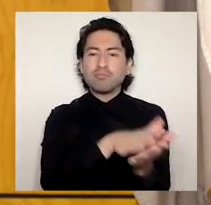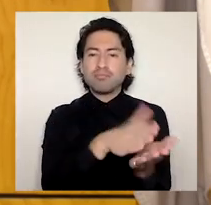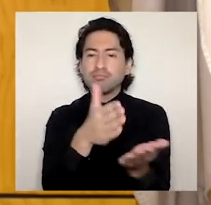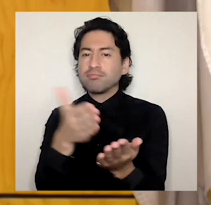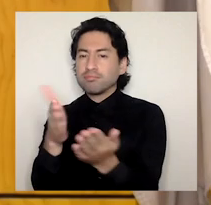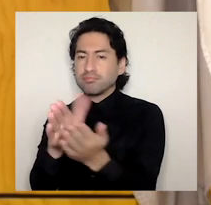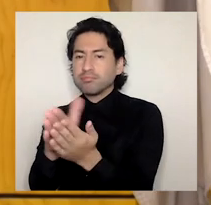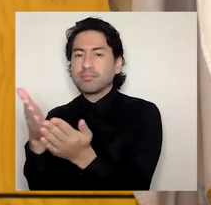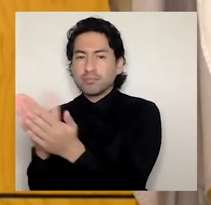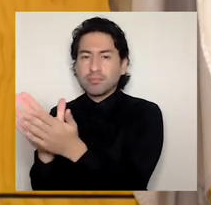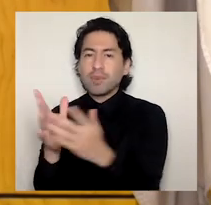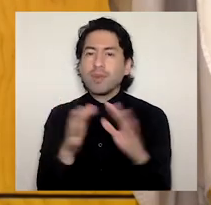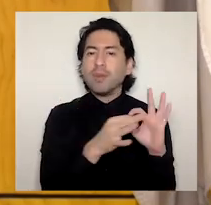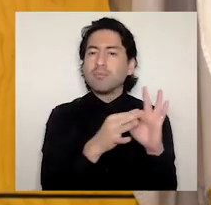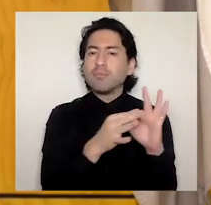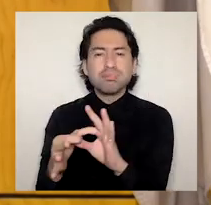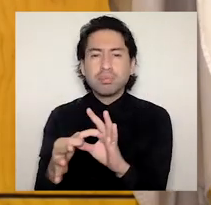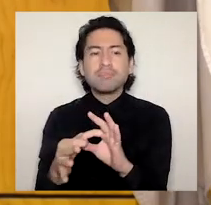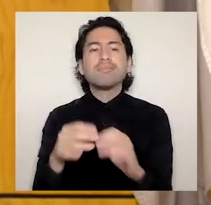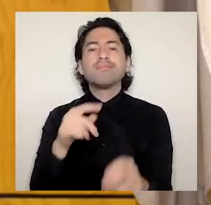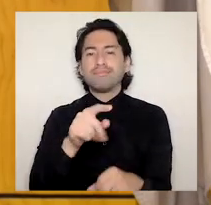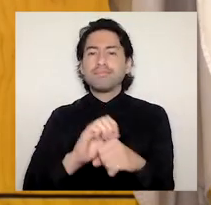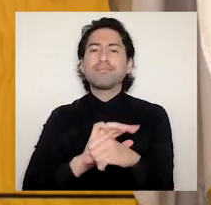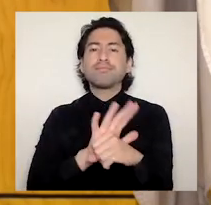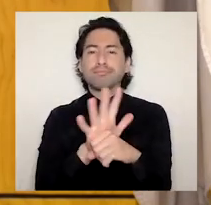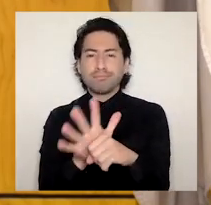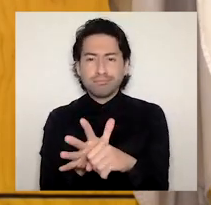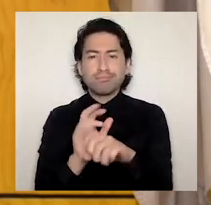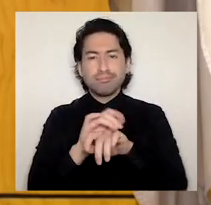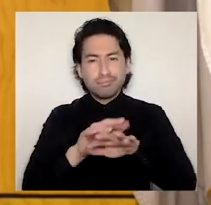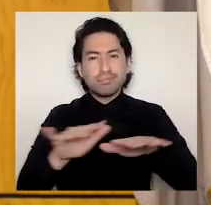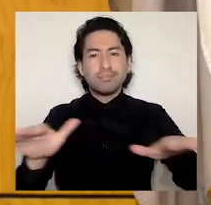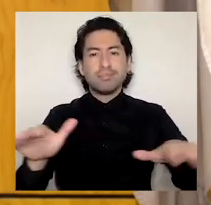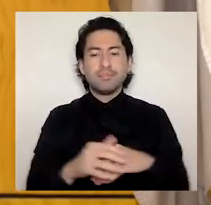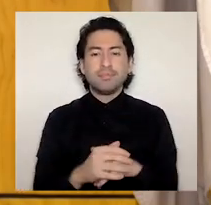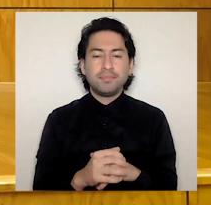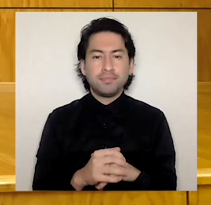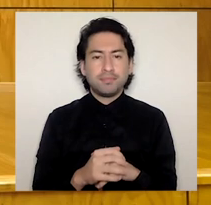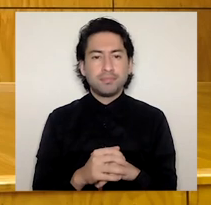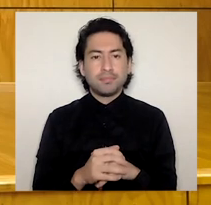como consecuencia de los efectos de la pandemia del COVID-19 en nuestro país.